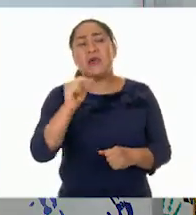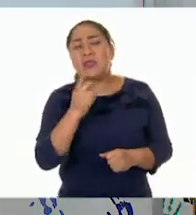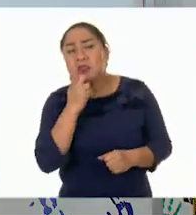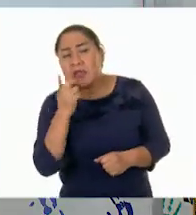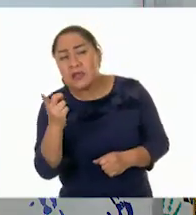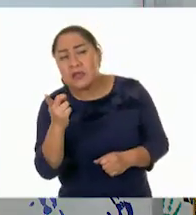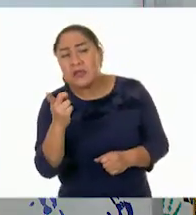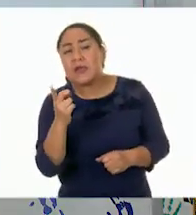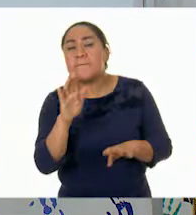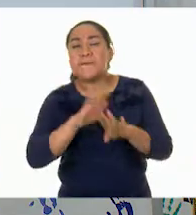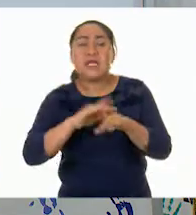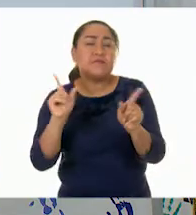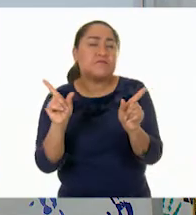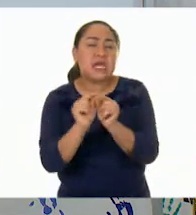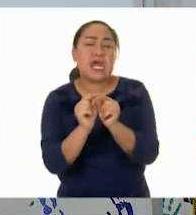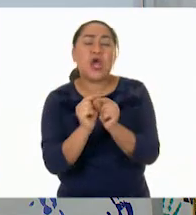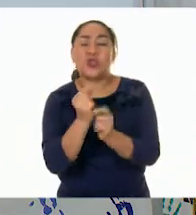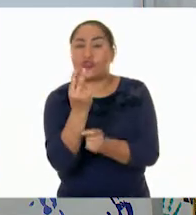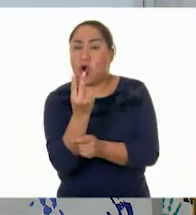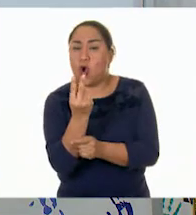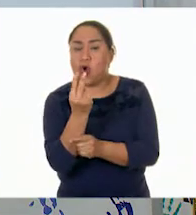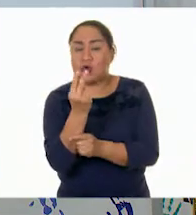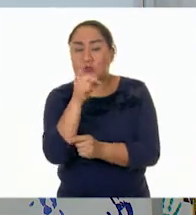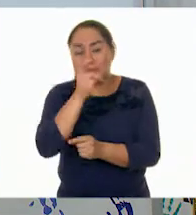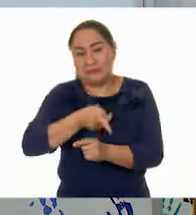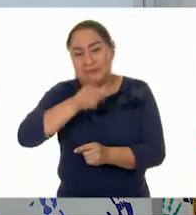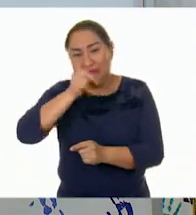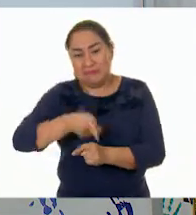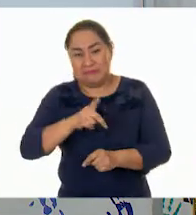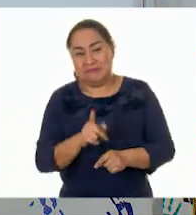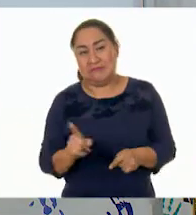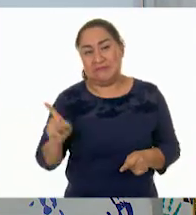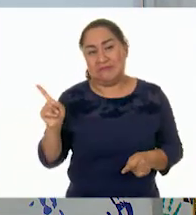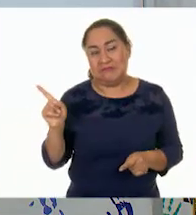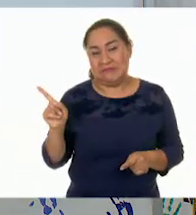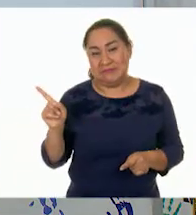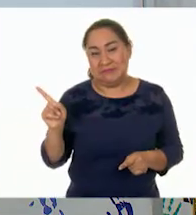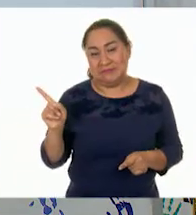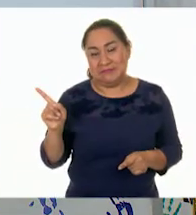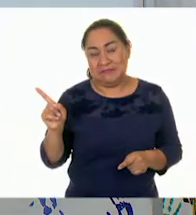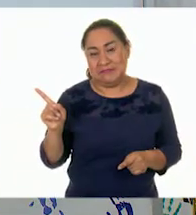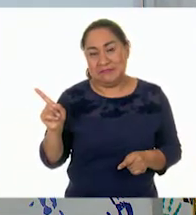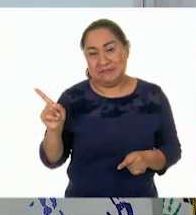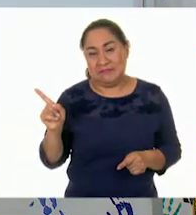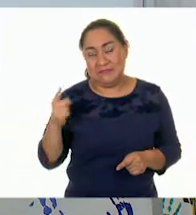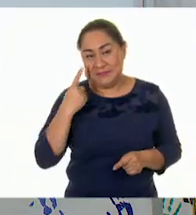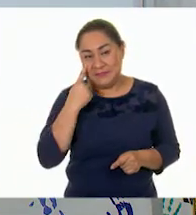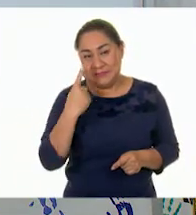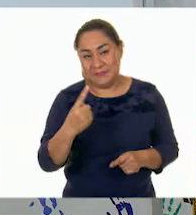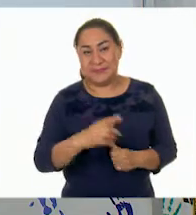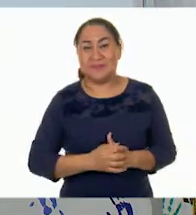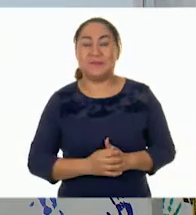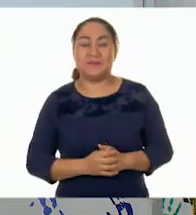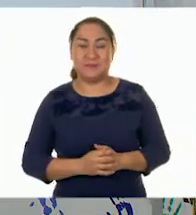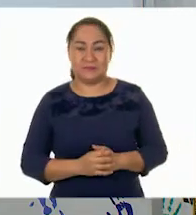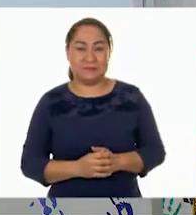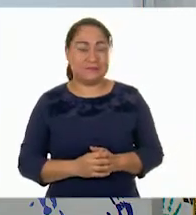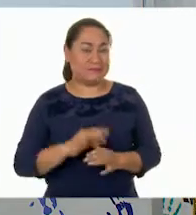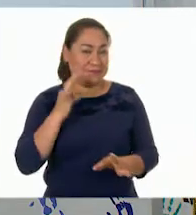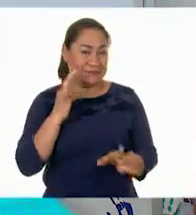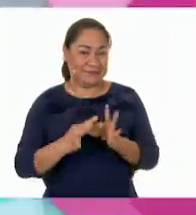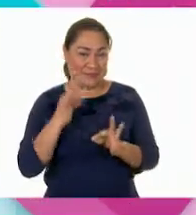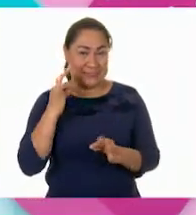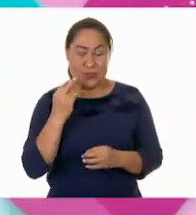hacer uno pequeño de... Dos. Dos. Aquí está uno y dos. Hacemos un salto pequeño. Listo.